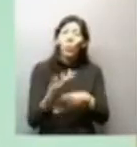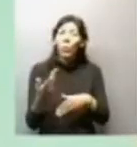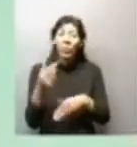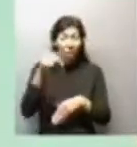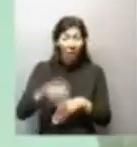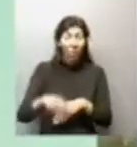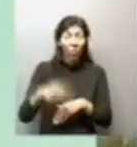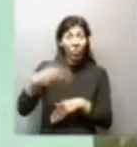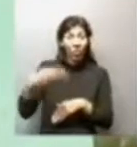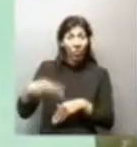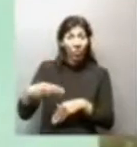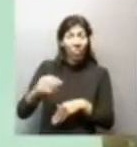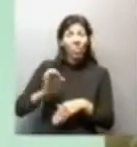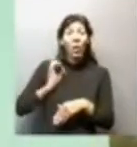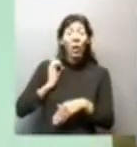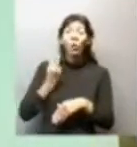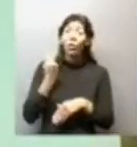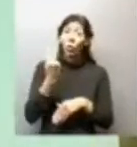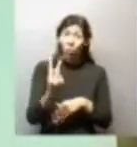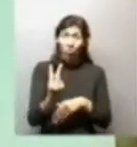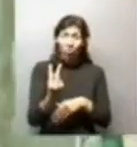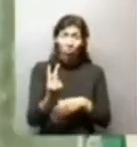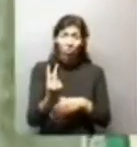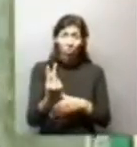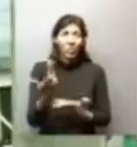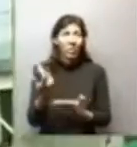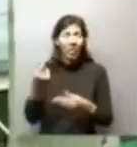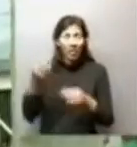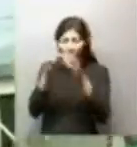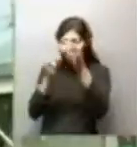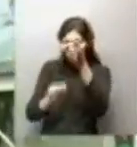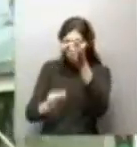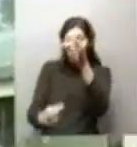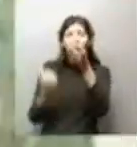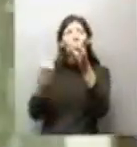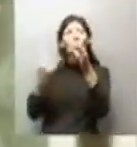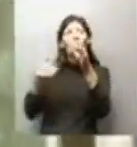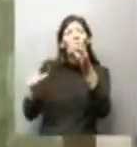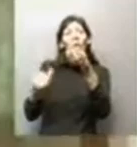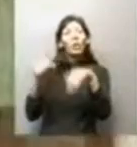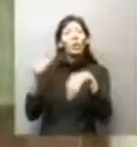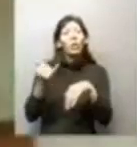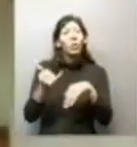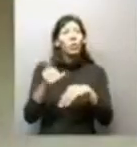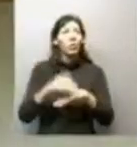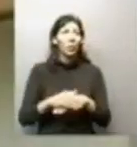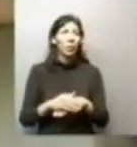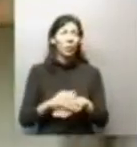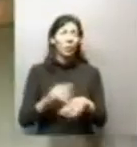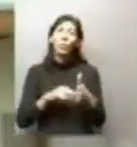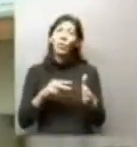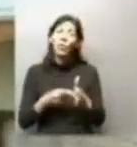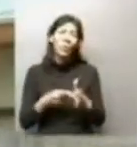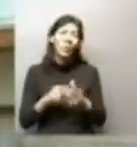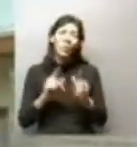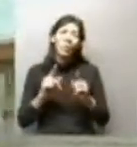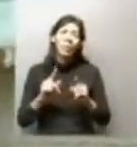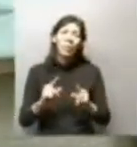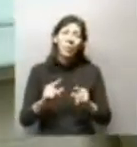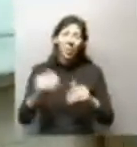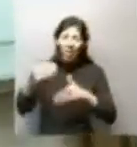vivienda? Y ahora en noviembre va a ser dos años. Un metro y medio tiene el pozo. Y el mismo problema con el tema del